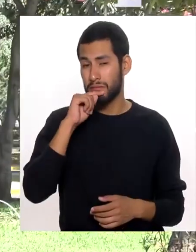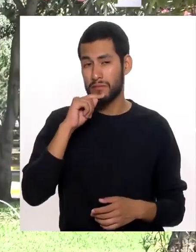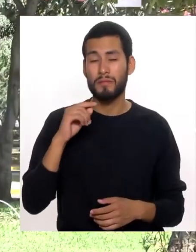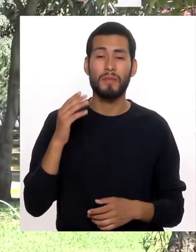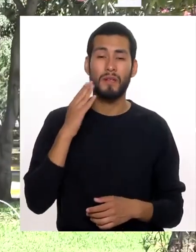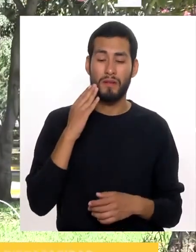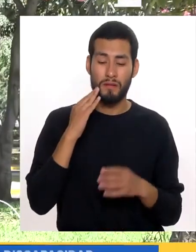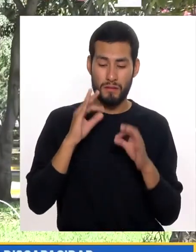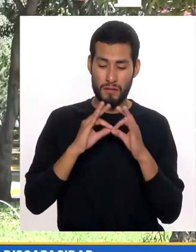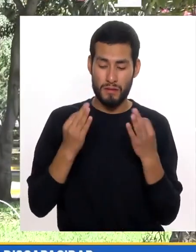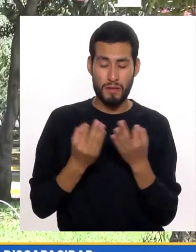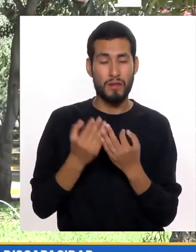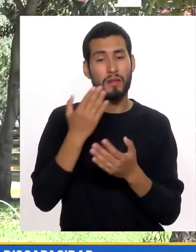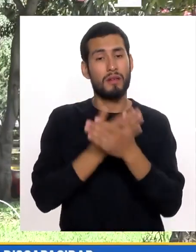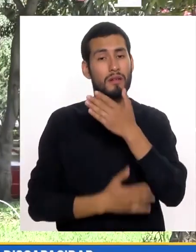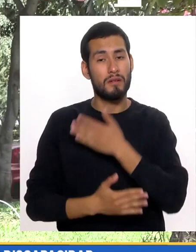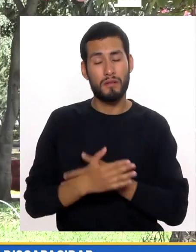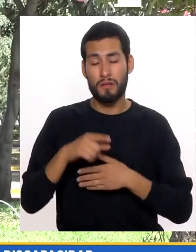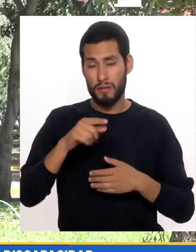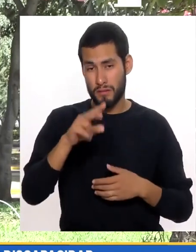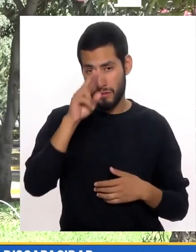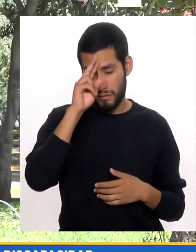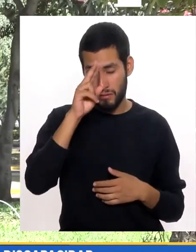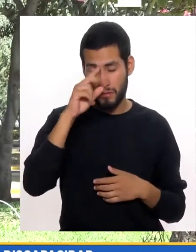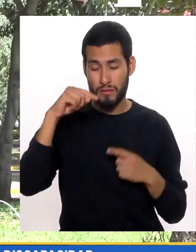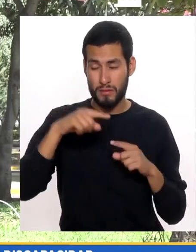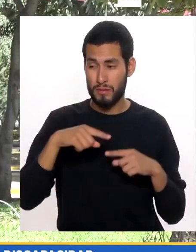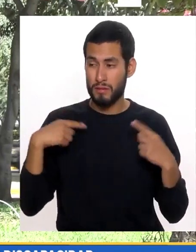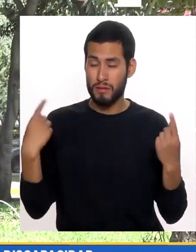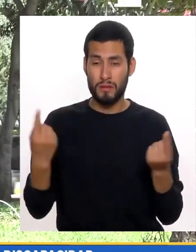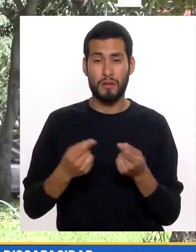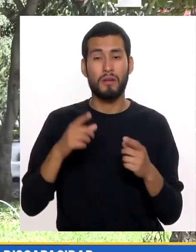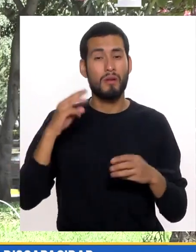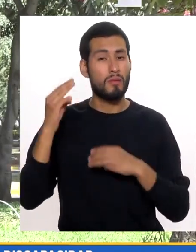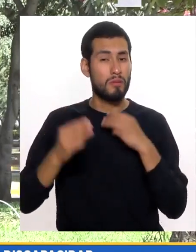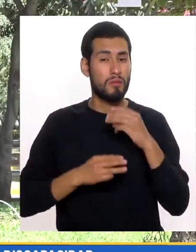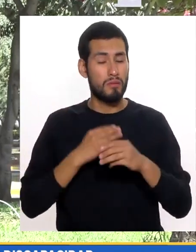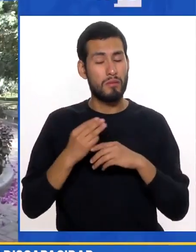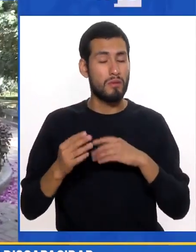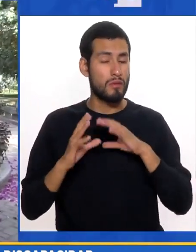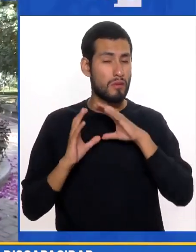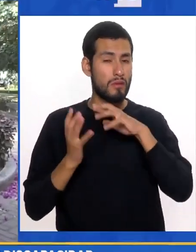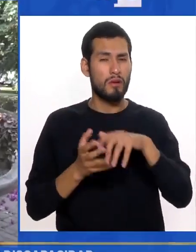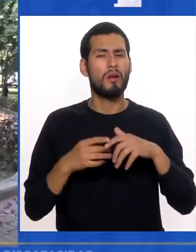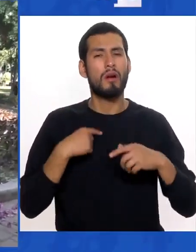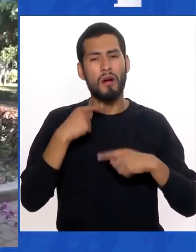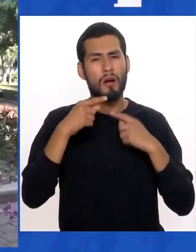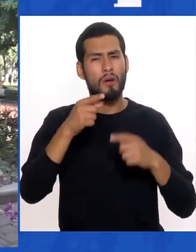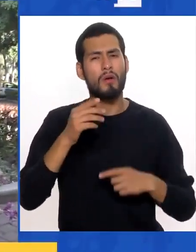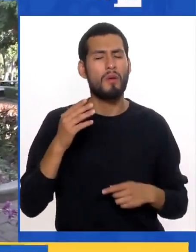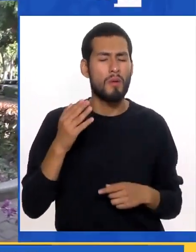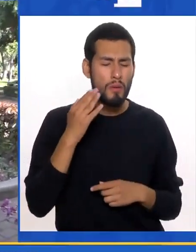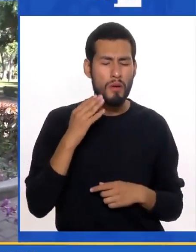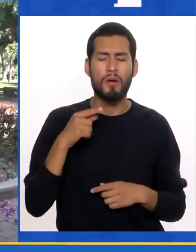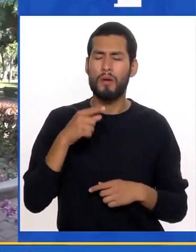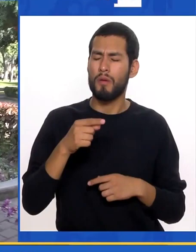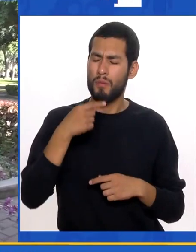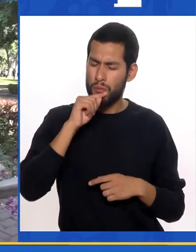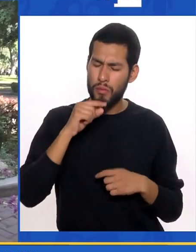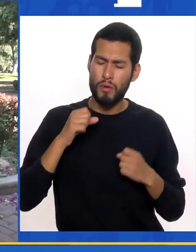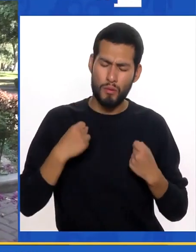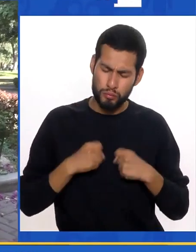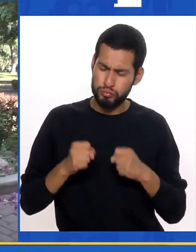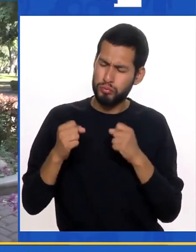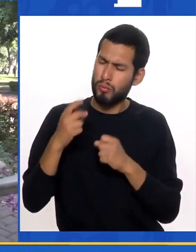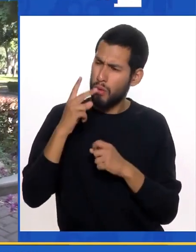A las mujeres Madres de familia Con discapacidad En el Perú En nuestra región Y en el mundo Decirles que son Unas mujeres